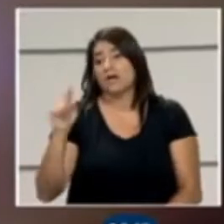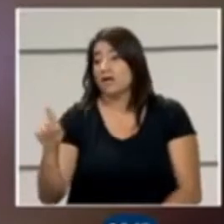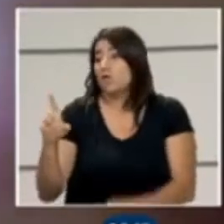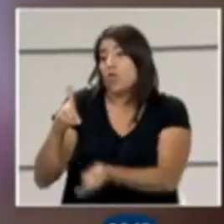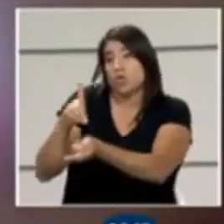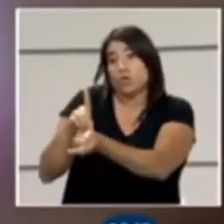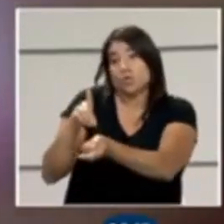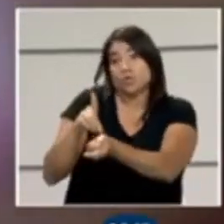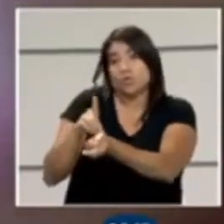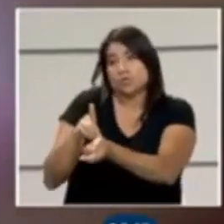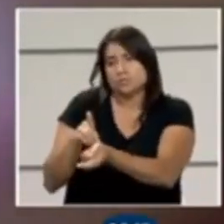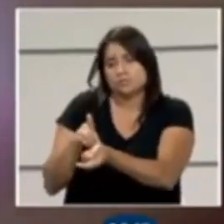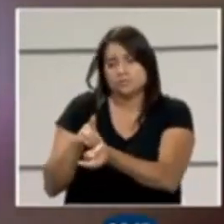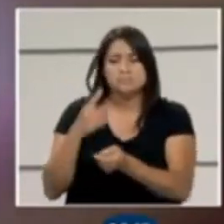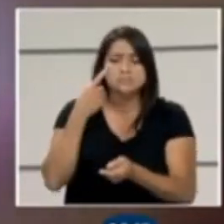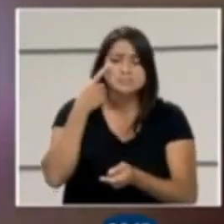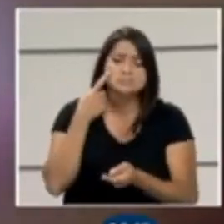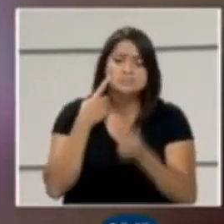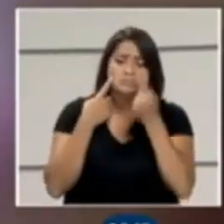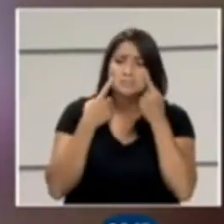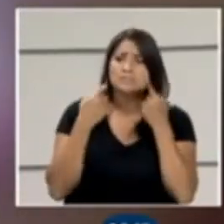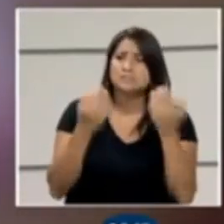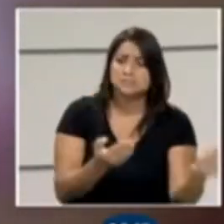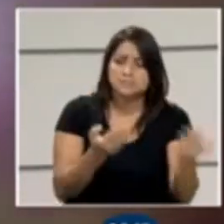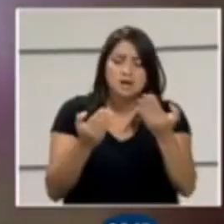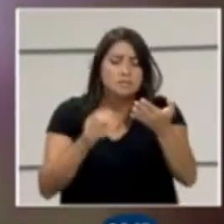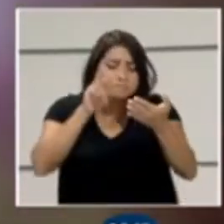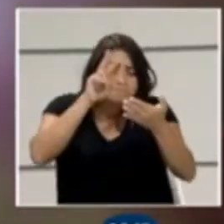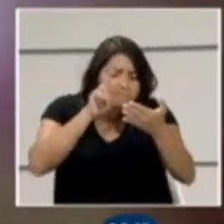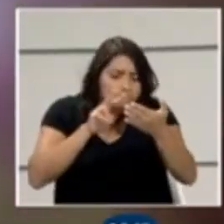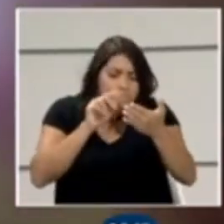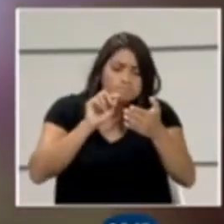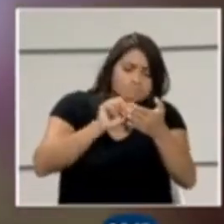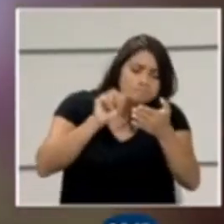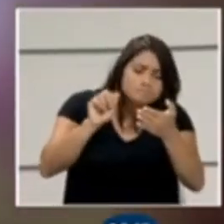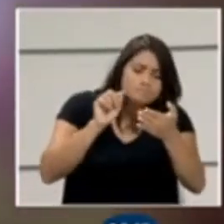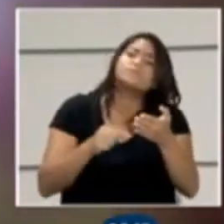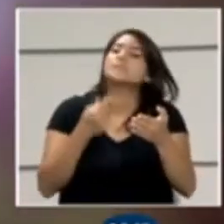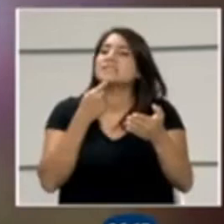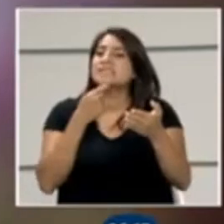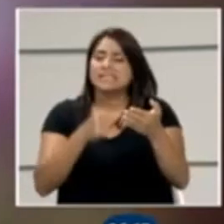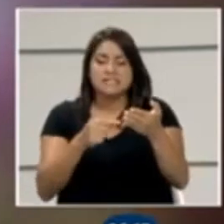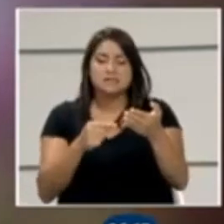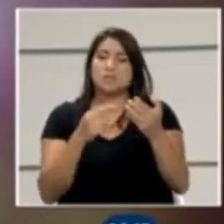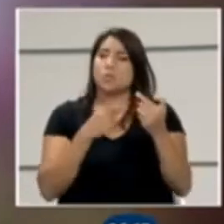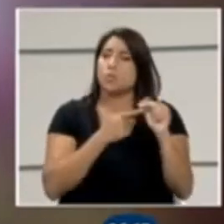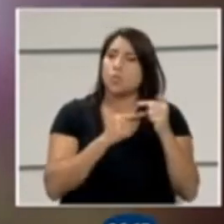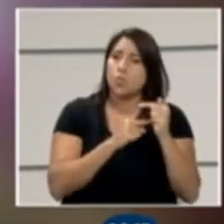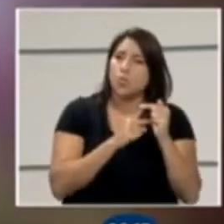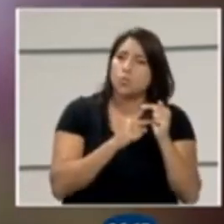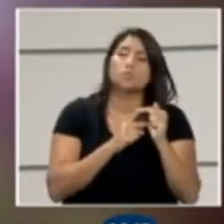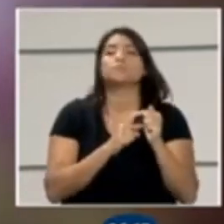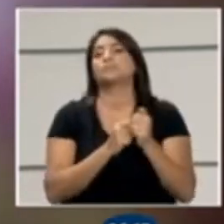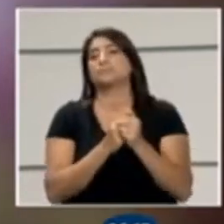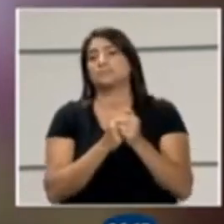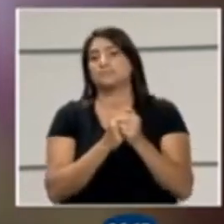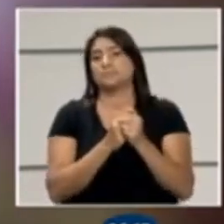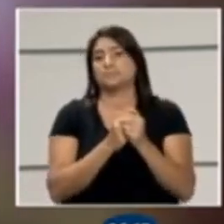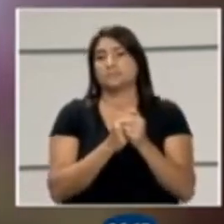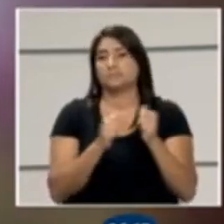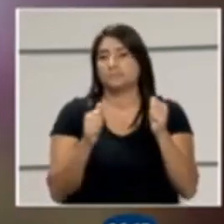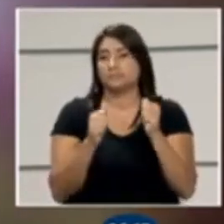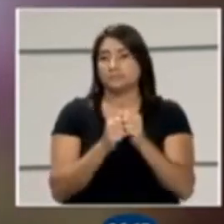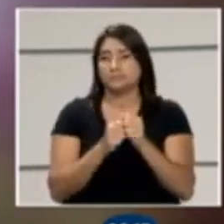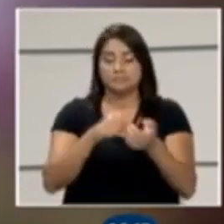doctor, al escuchar mi llanto, me la examinó. Grave María queja al punto indicó. Con